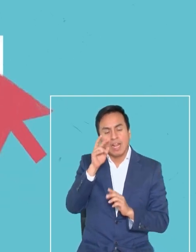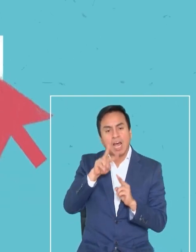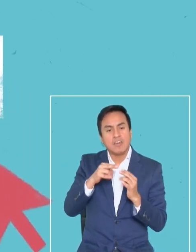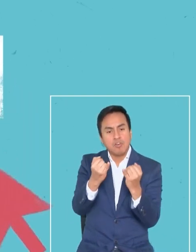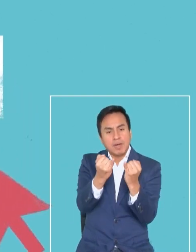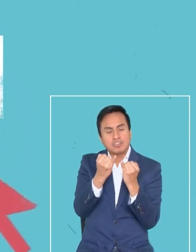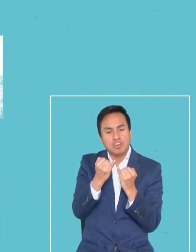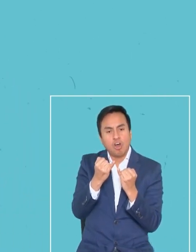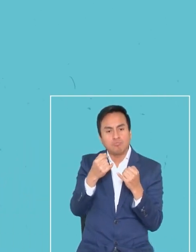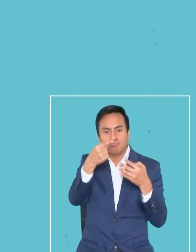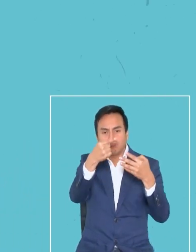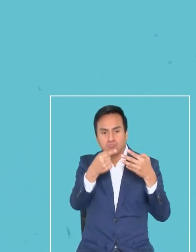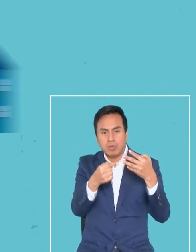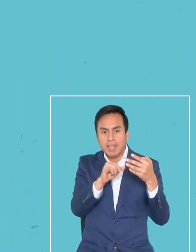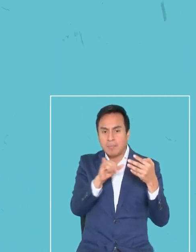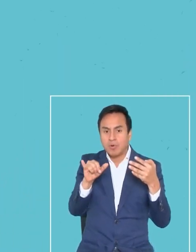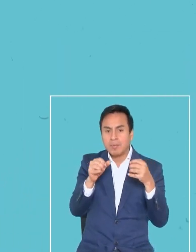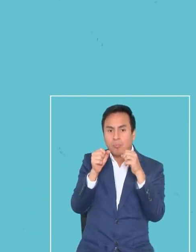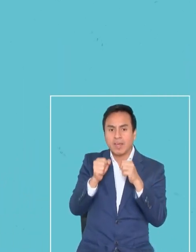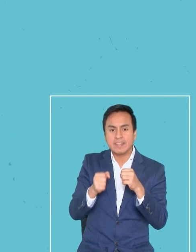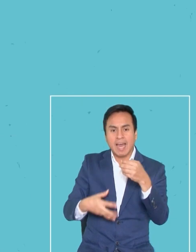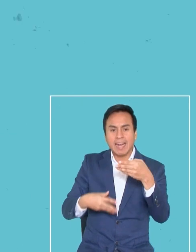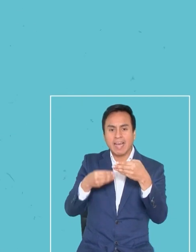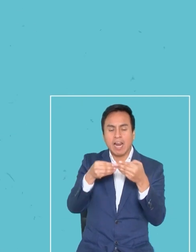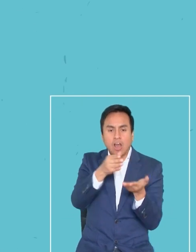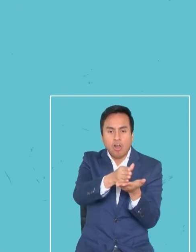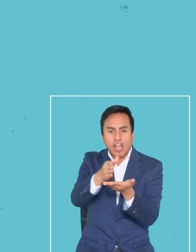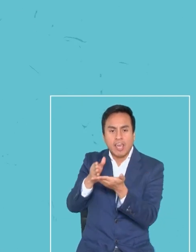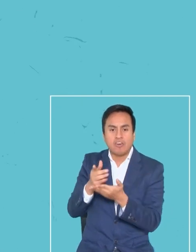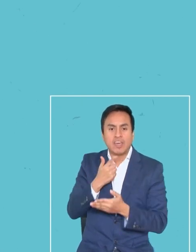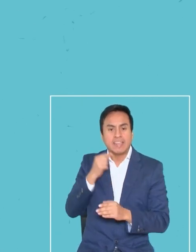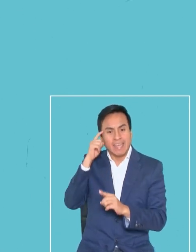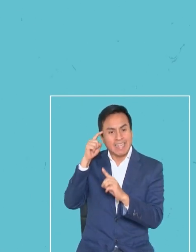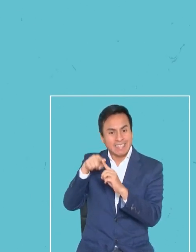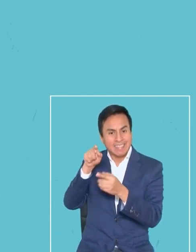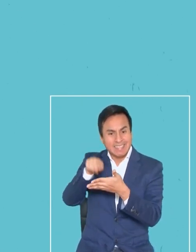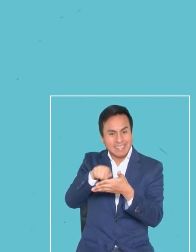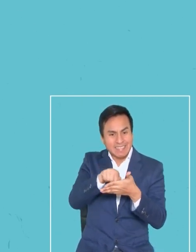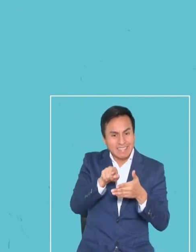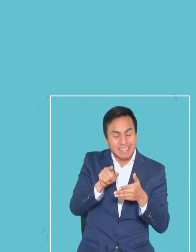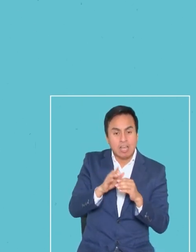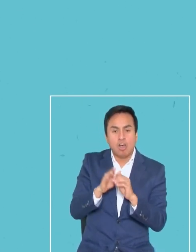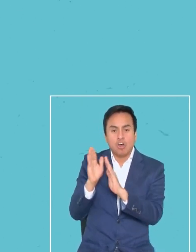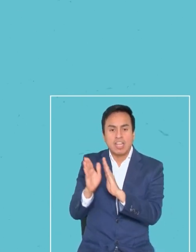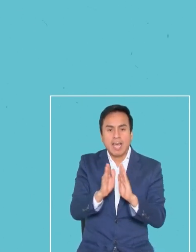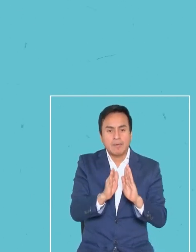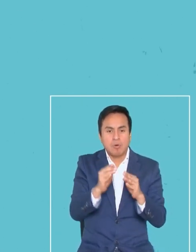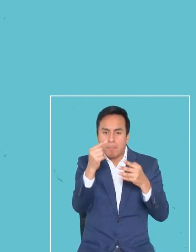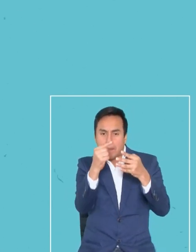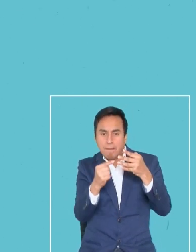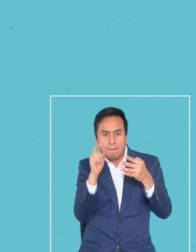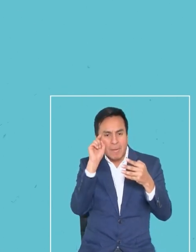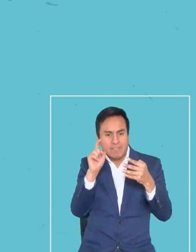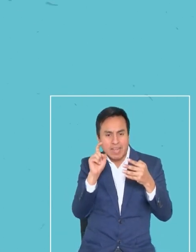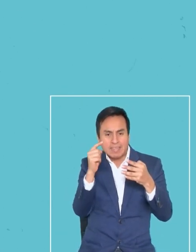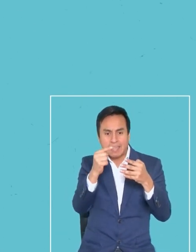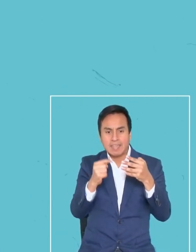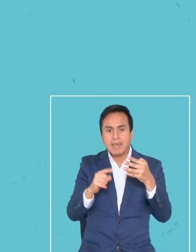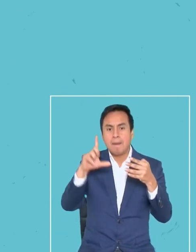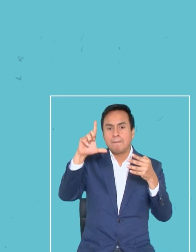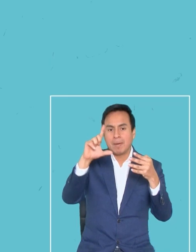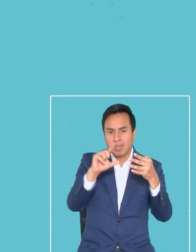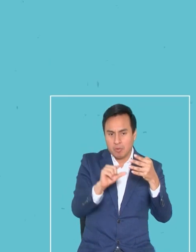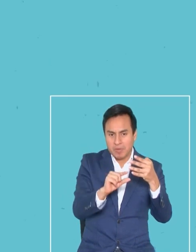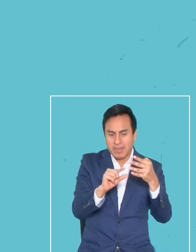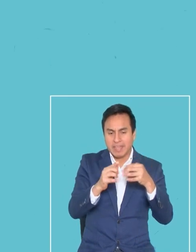podrás revisar la información de la vitrina, luego podrás agregar los colegios de tu interés, ordenarlos de acuerdo con tus preferencias,